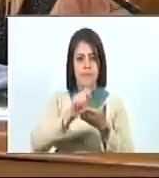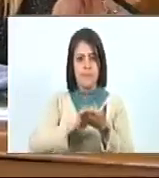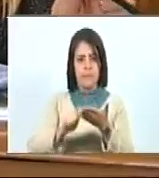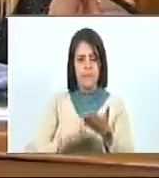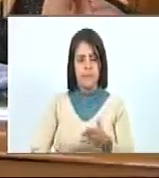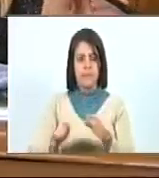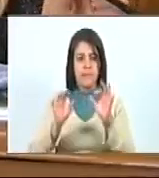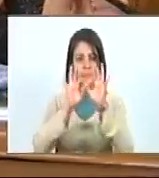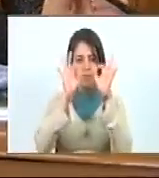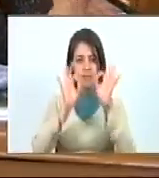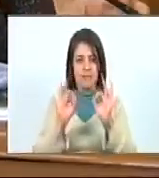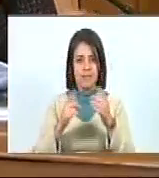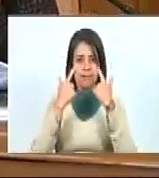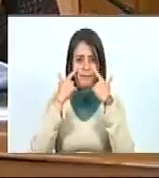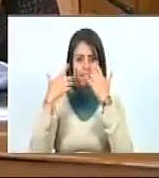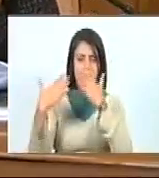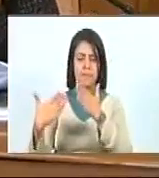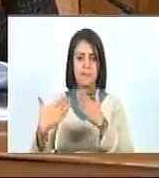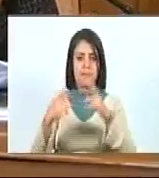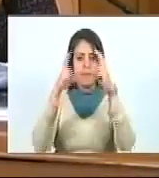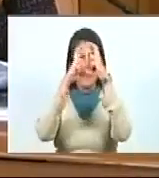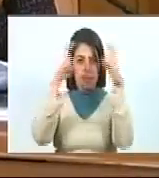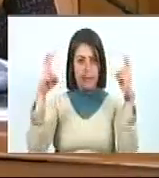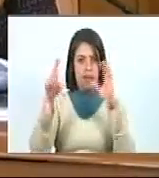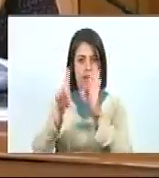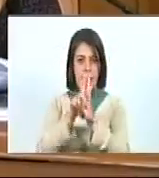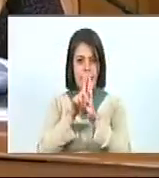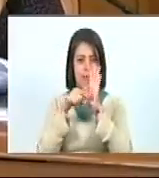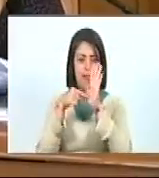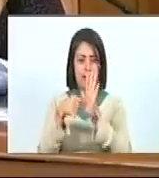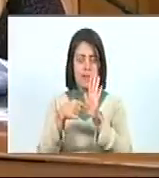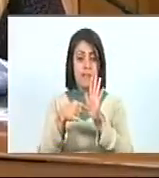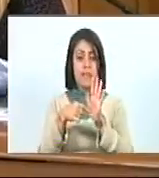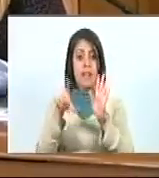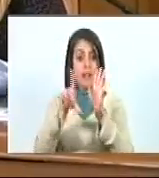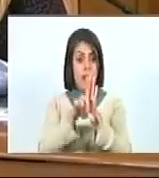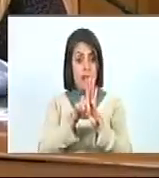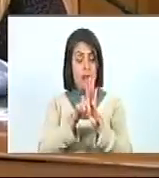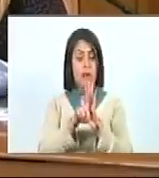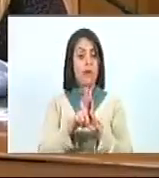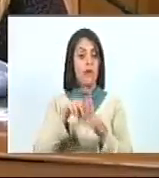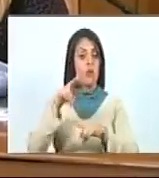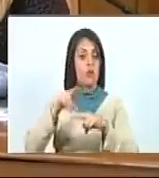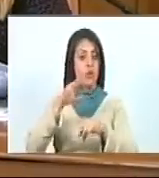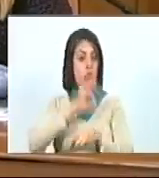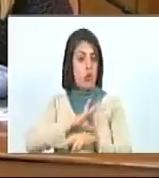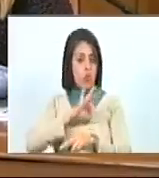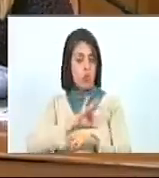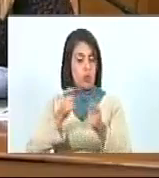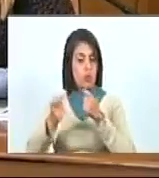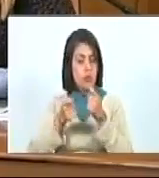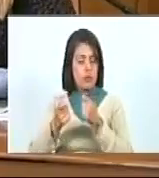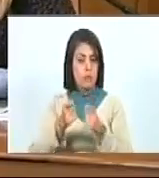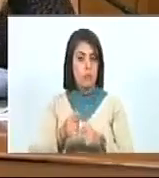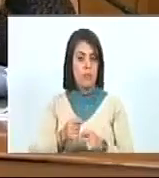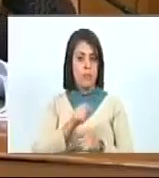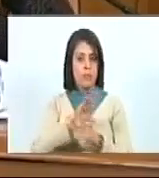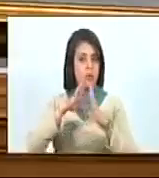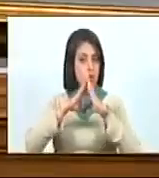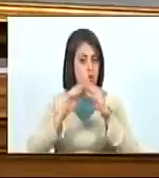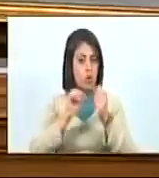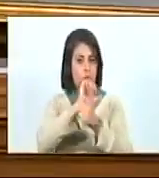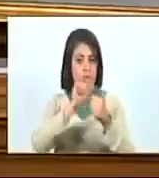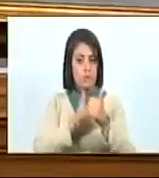de la siguiente manera. Título de la ley, Ley Orgánica de Contraloría Social. Esto, ciudadano vicepresidente.